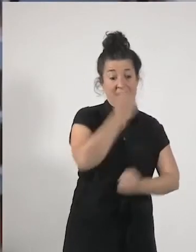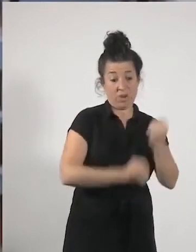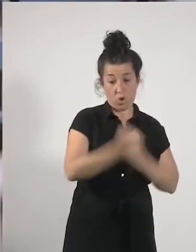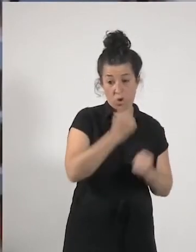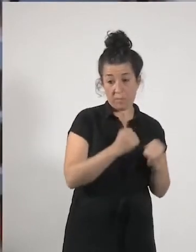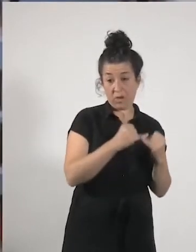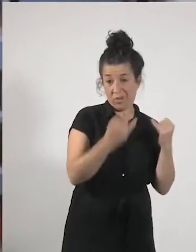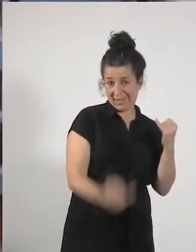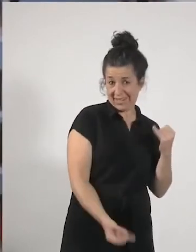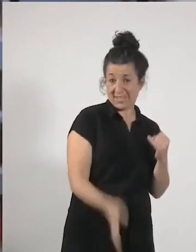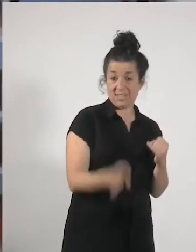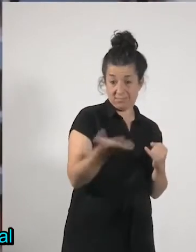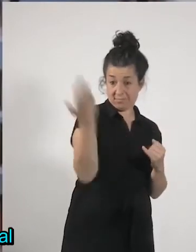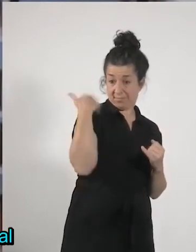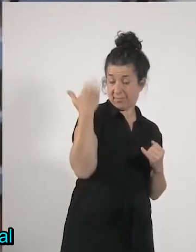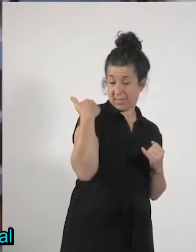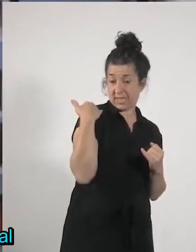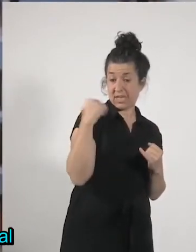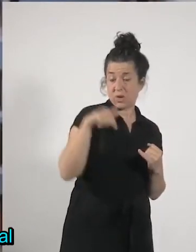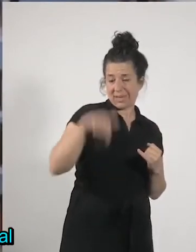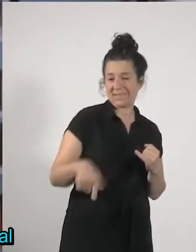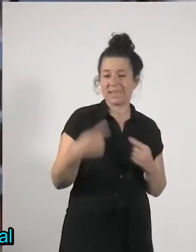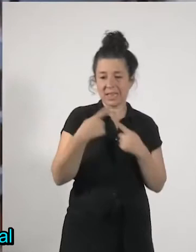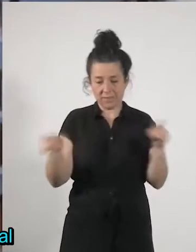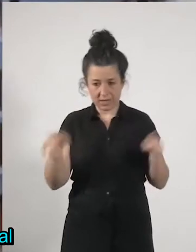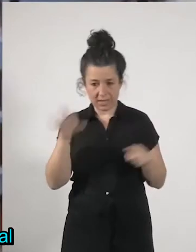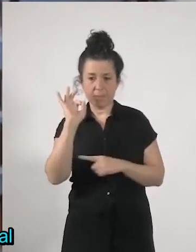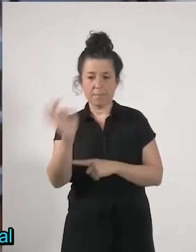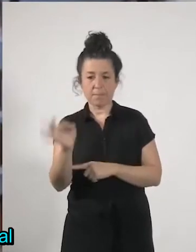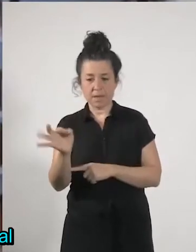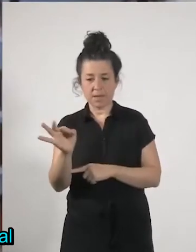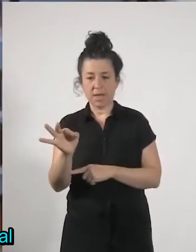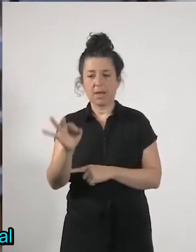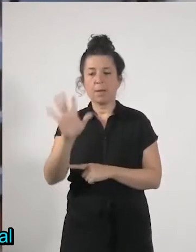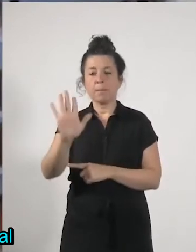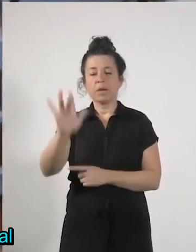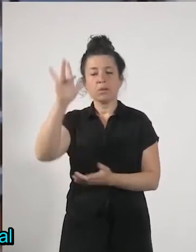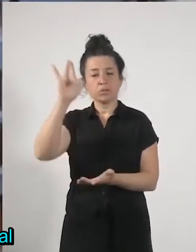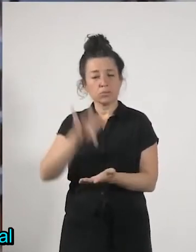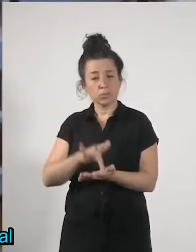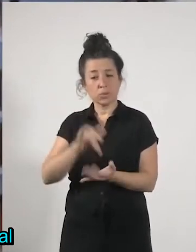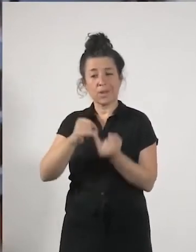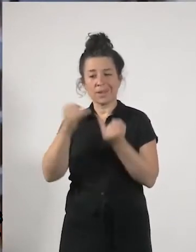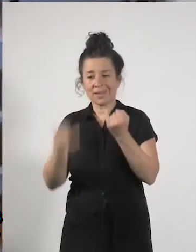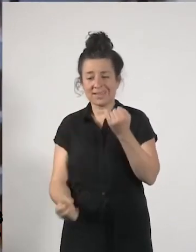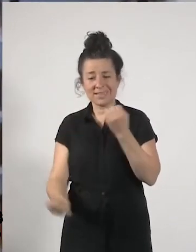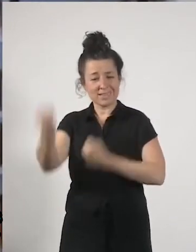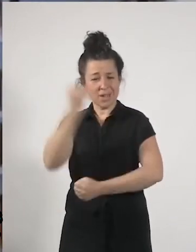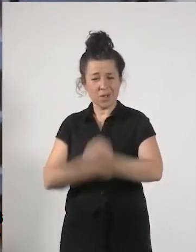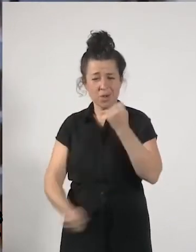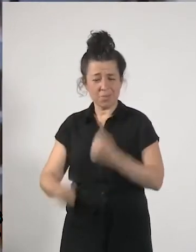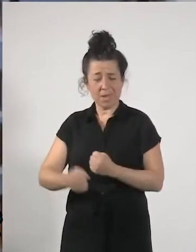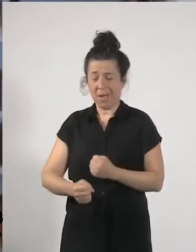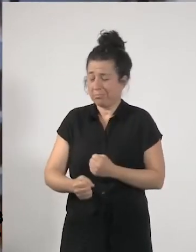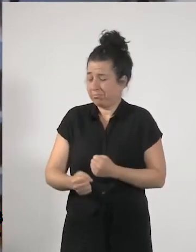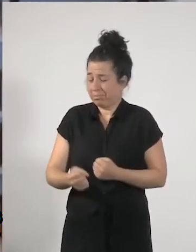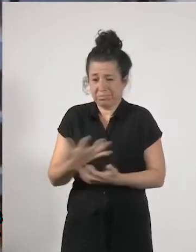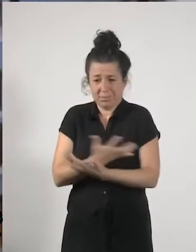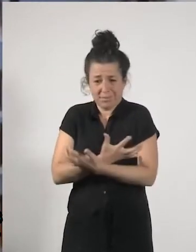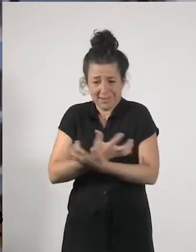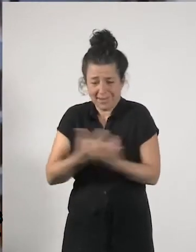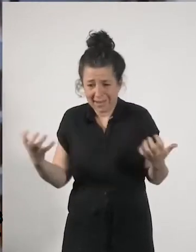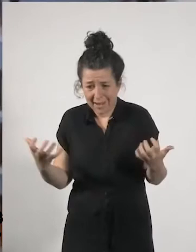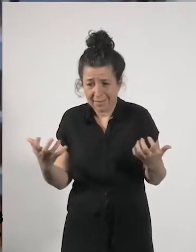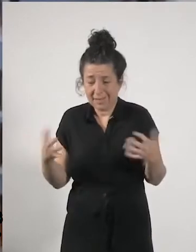esta es diferente pero es una crisis económica brutal y entonces las crisis económicas